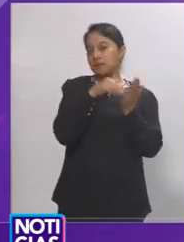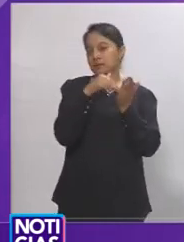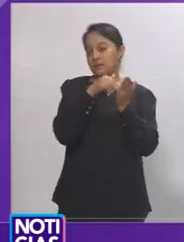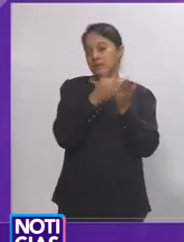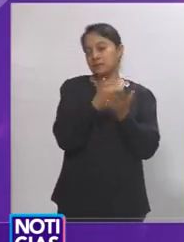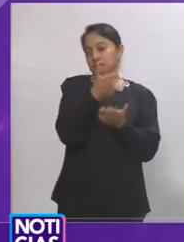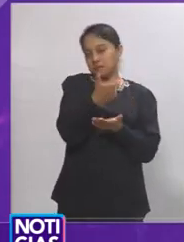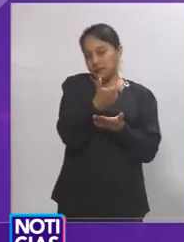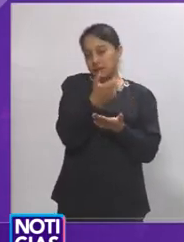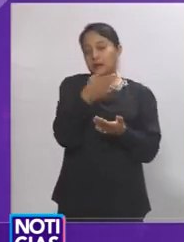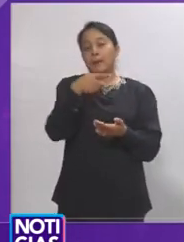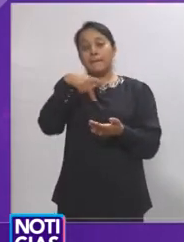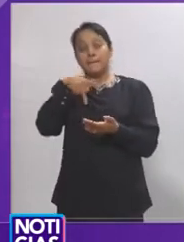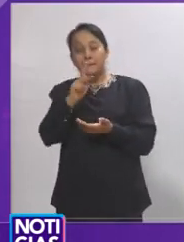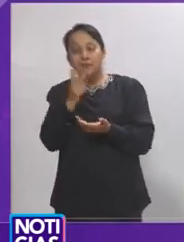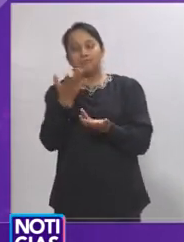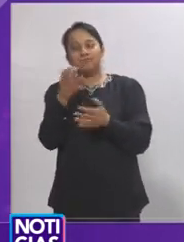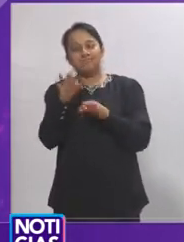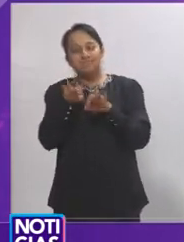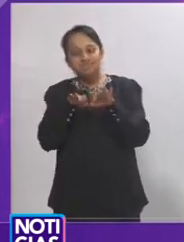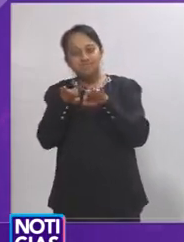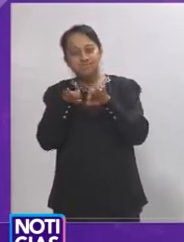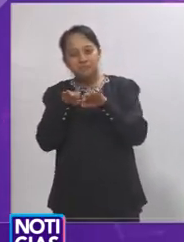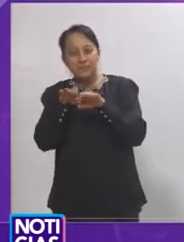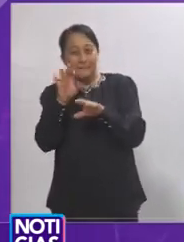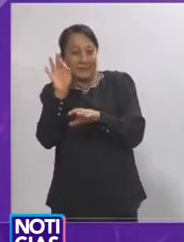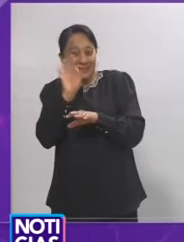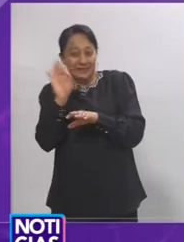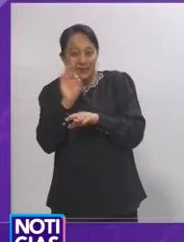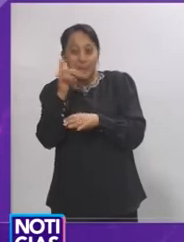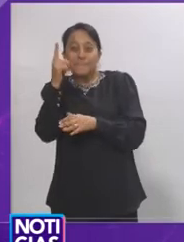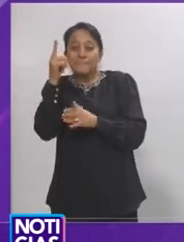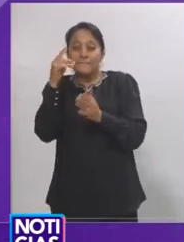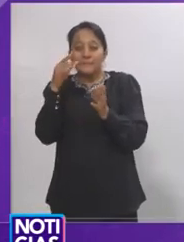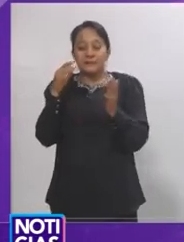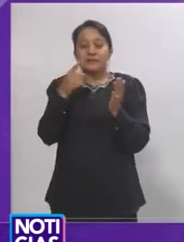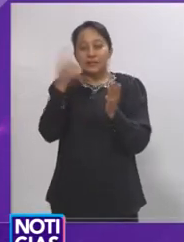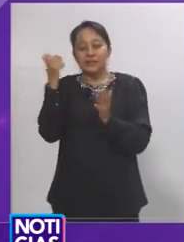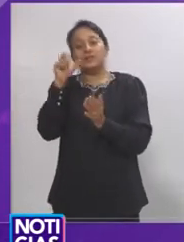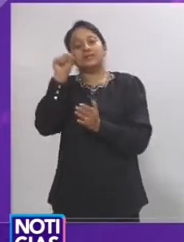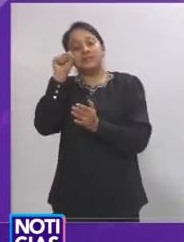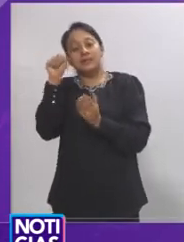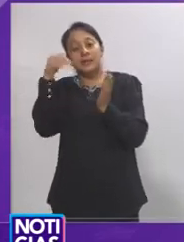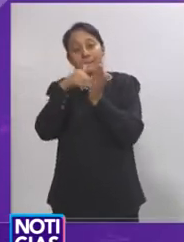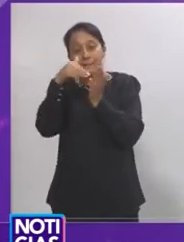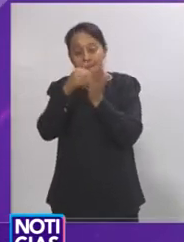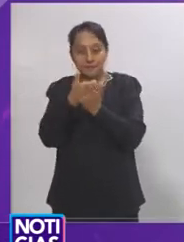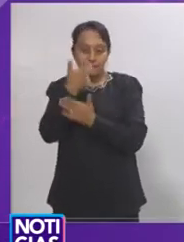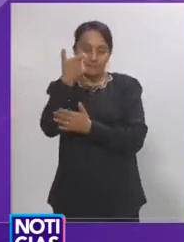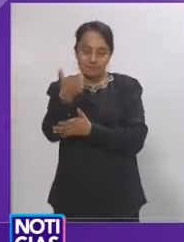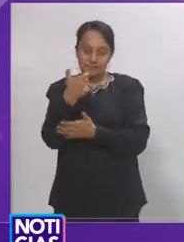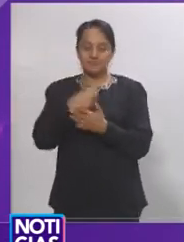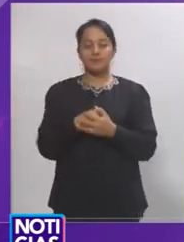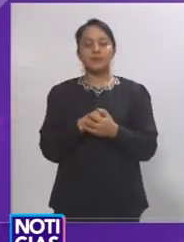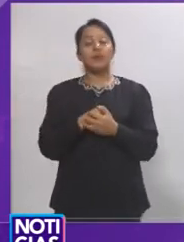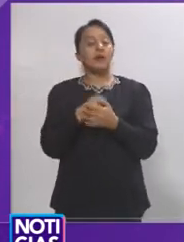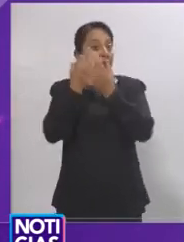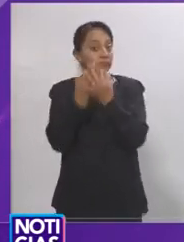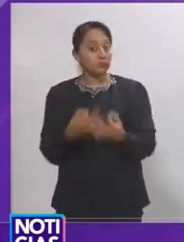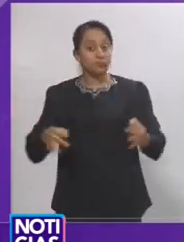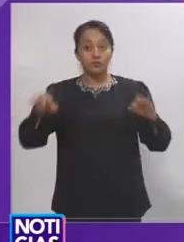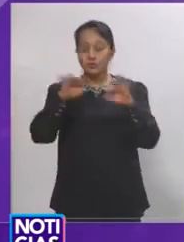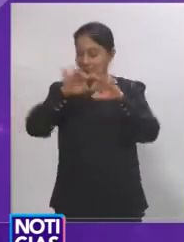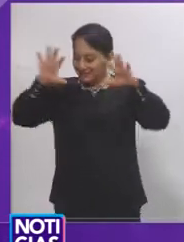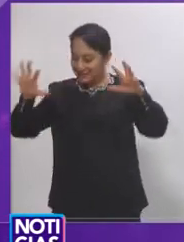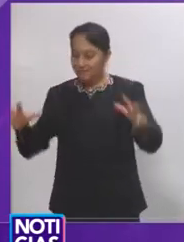millones de pesos, pero dado el trabajo que se requiere se estiman más de 160 millones de pesos. Ahorita lo importante es